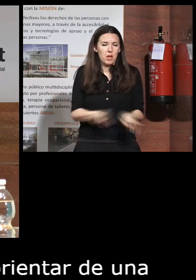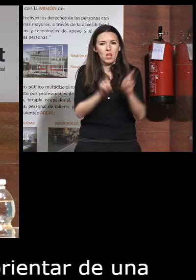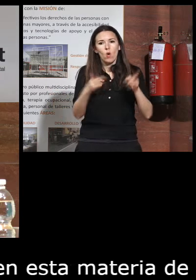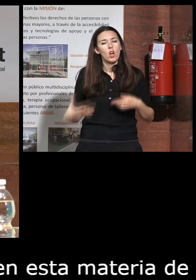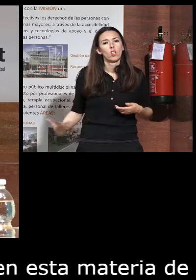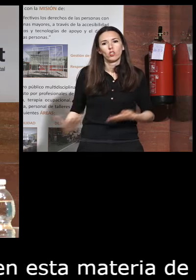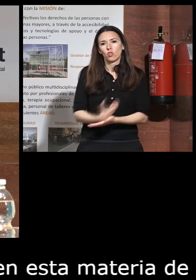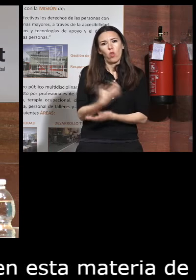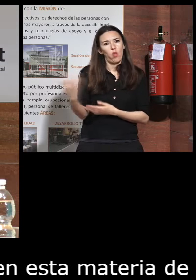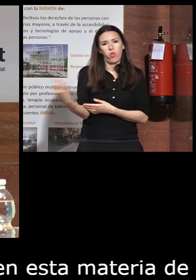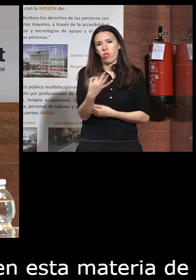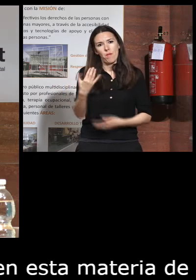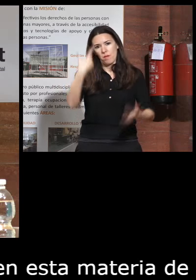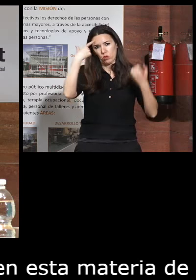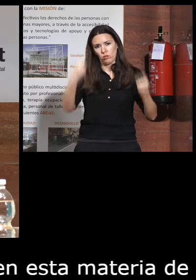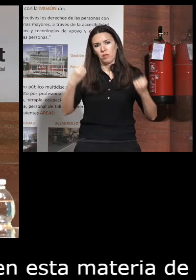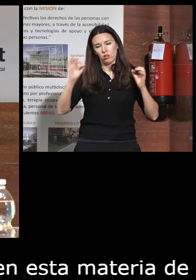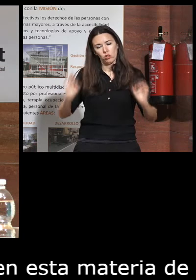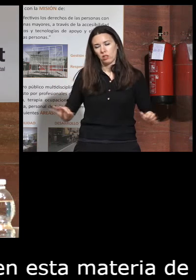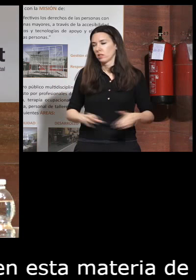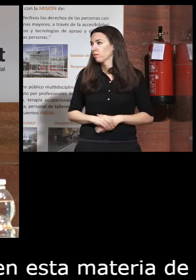debemos ser ¿no? los expertos